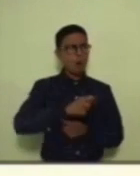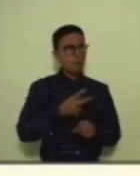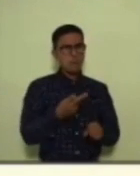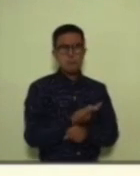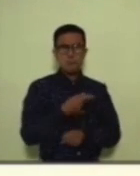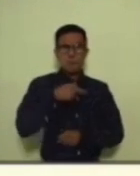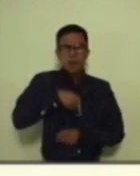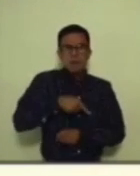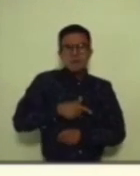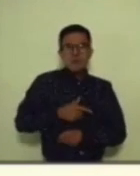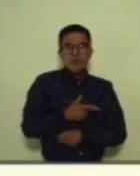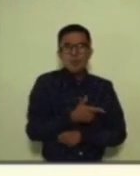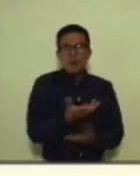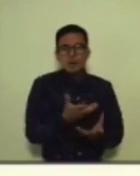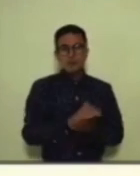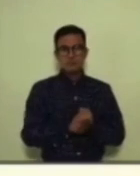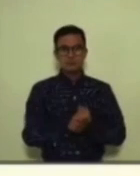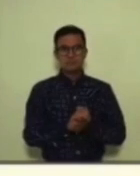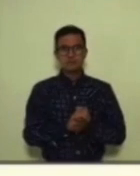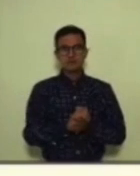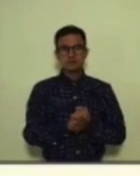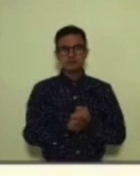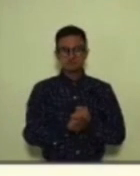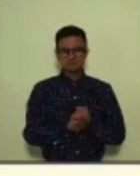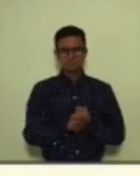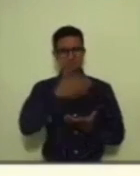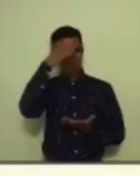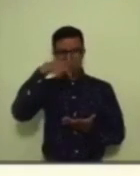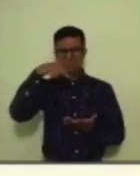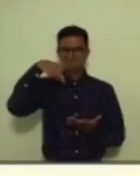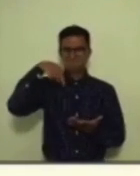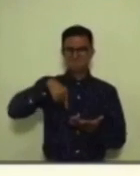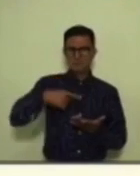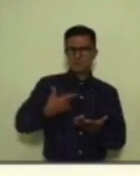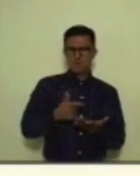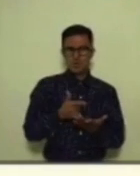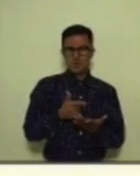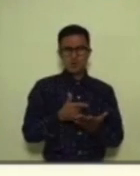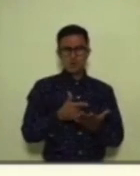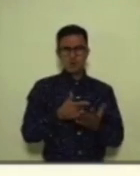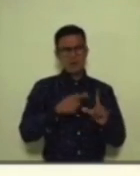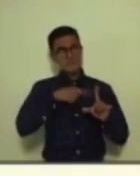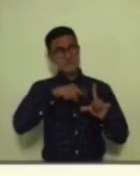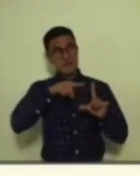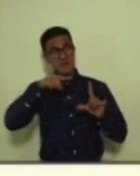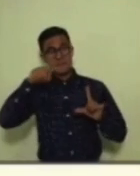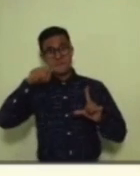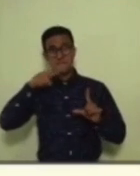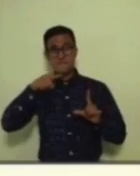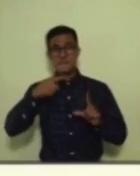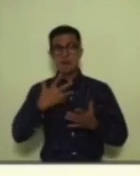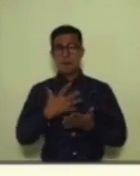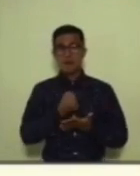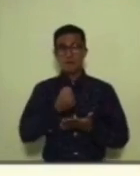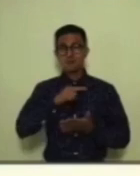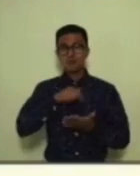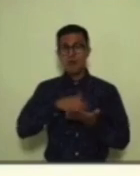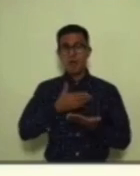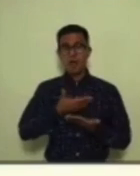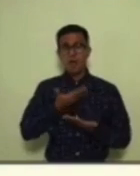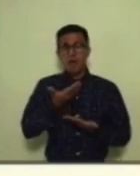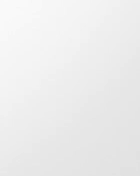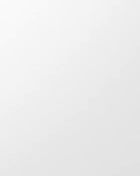Guanajuato ocupa el primer lugar en la métrica de gobierno abierto y por qué, bueno, ahí está el por qué. Todo lo que queremos saber es el